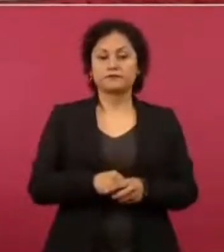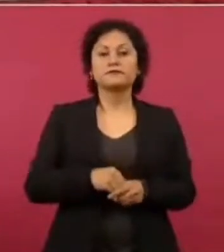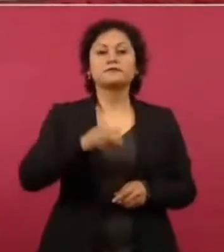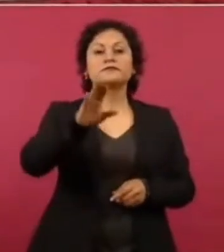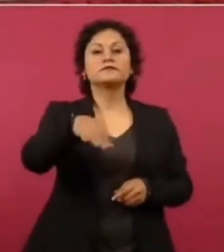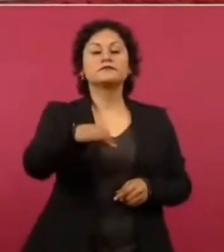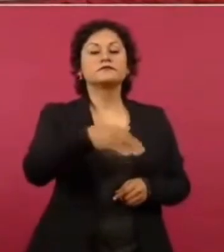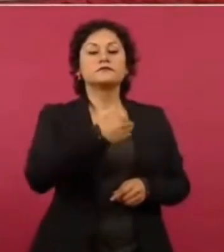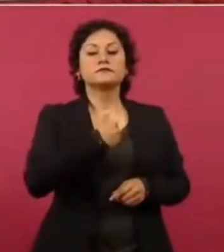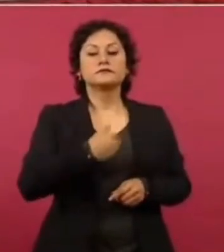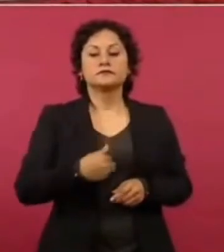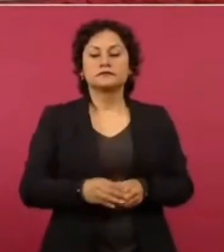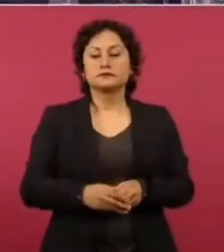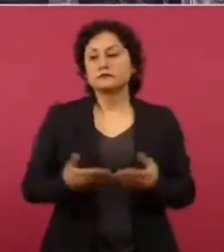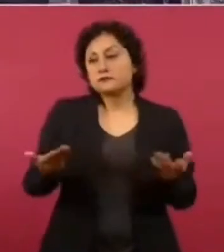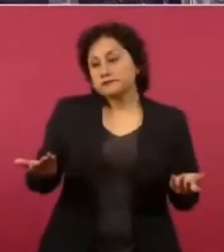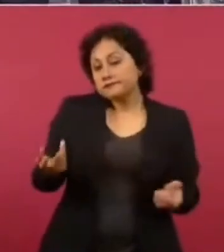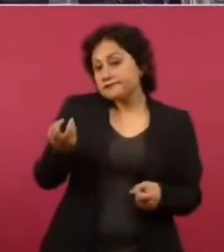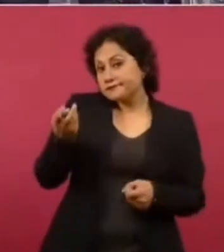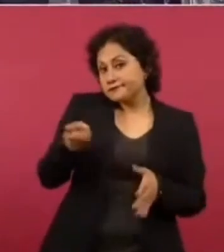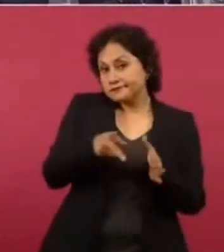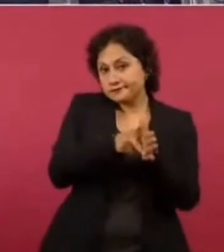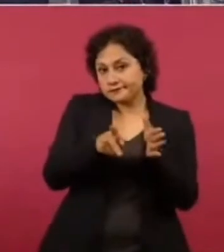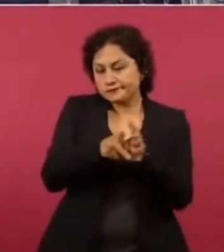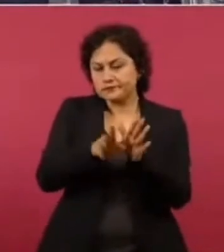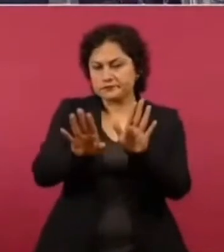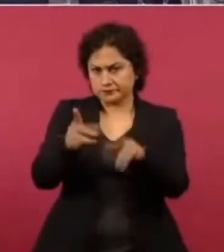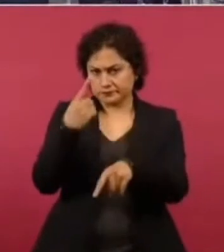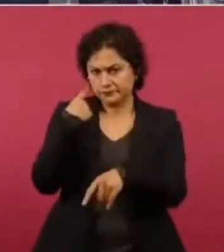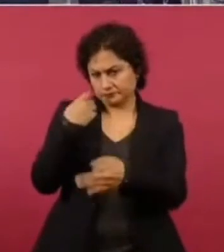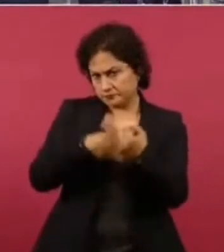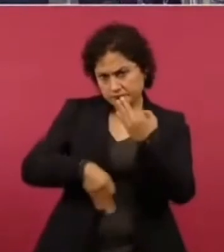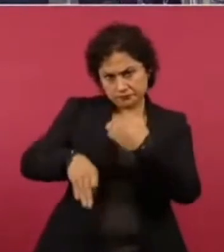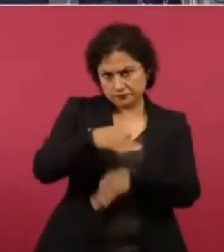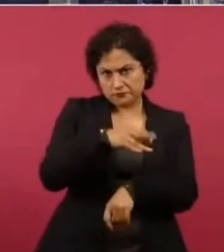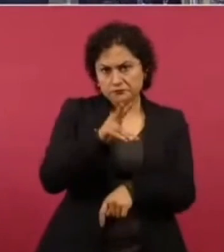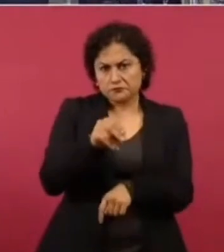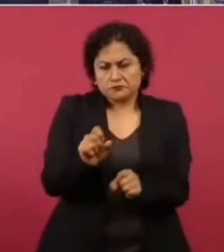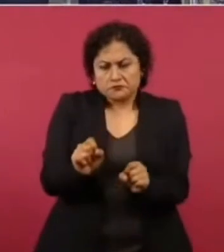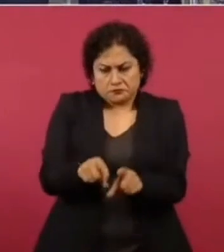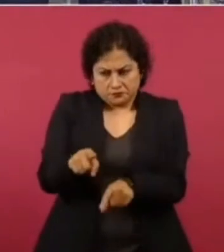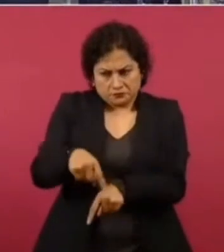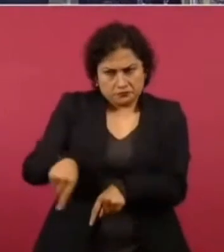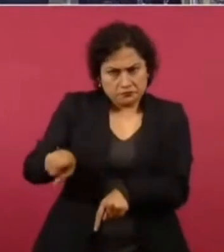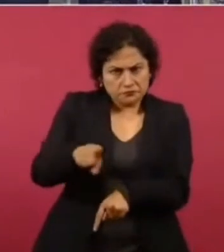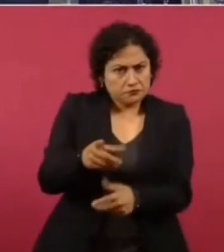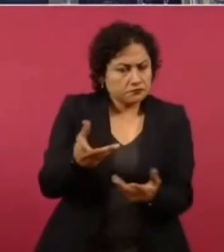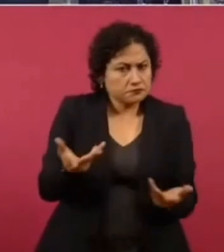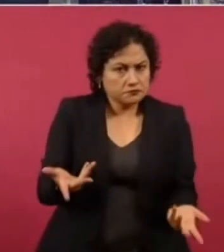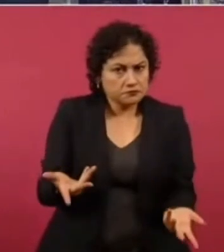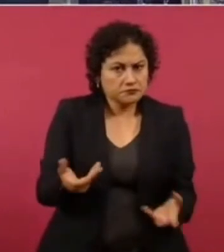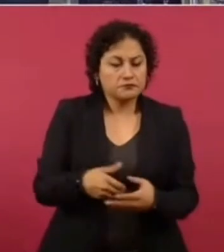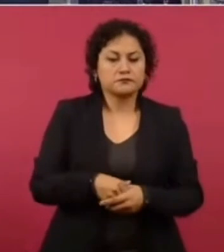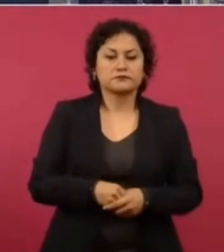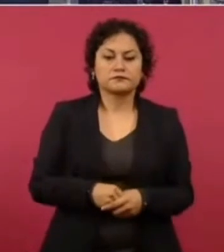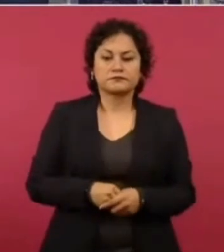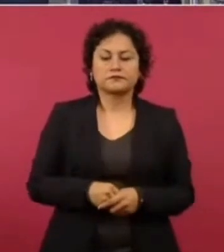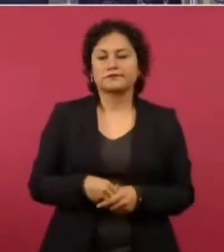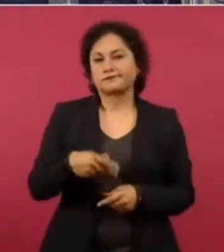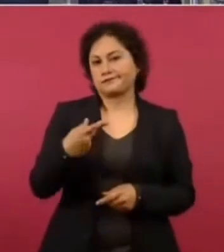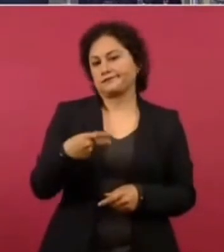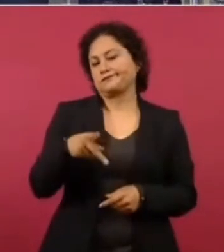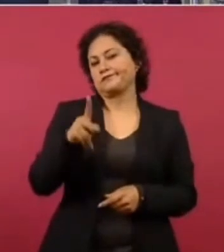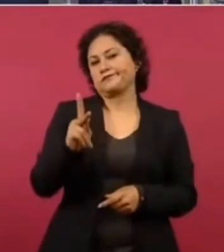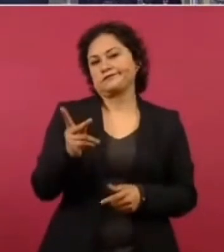Presidente... En ese periodismo, no todo, de aquí mismo se ve, este, pero sí